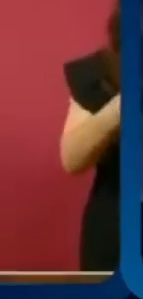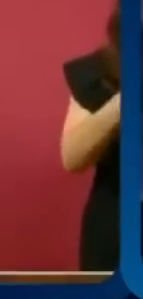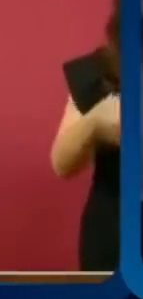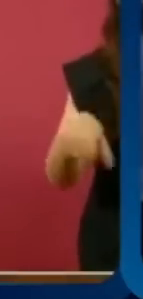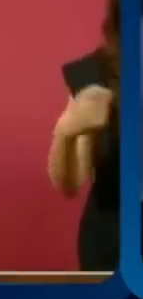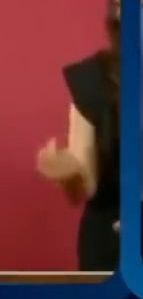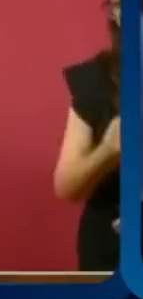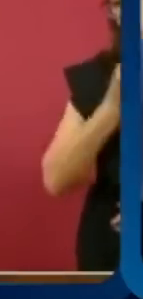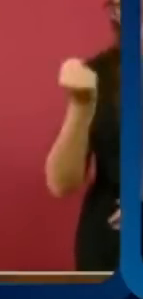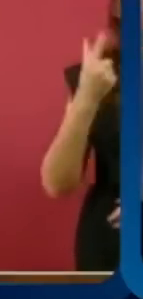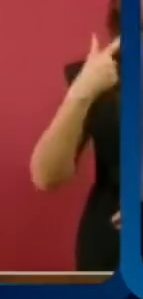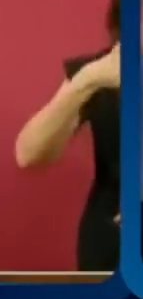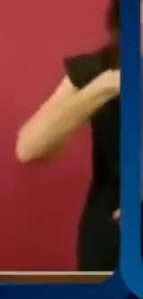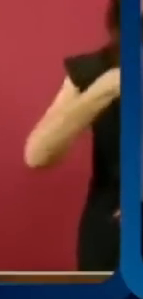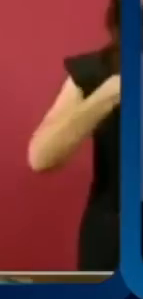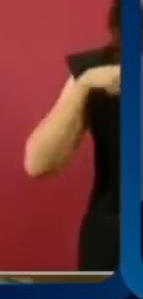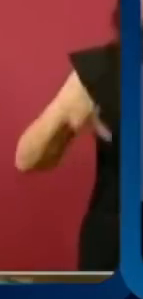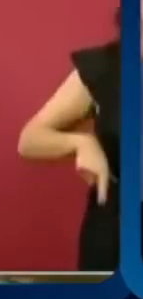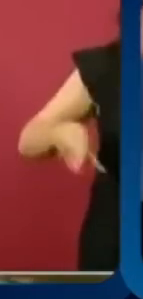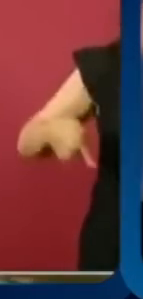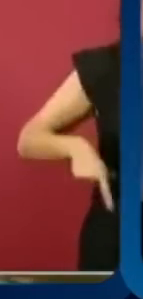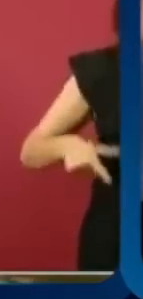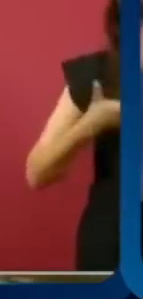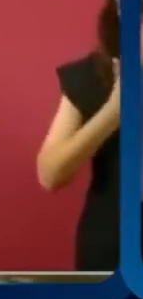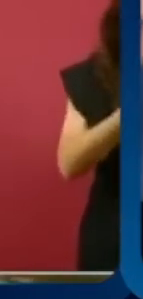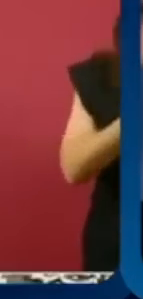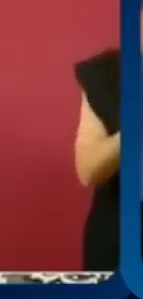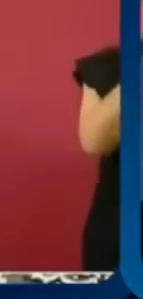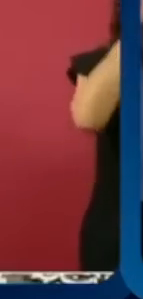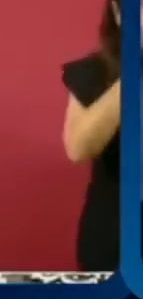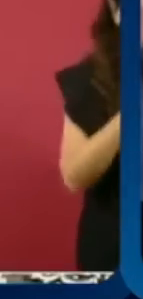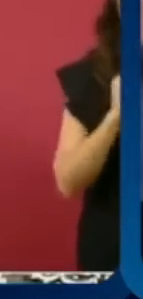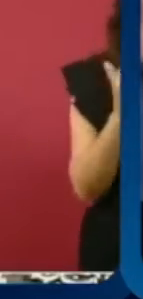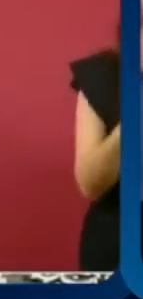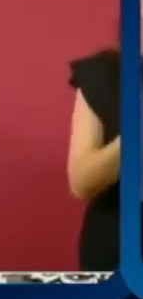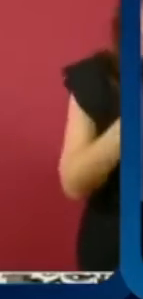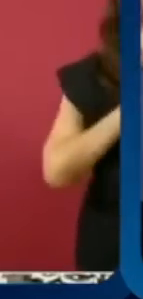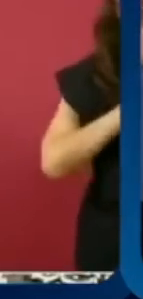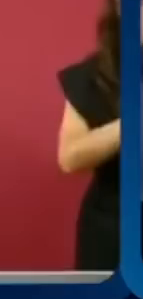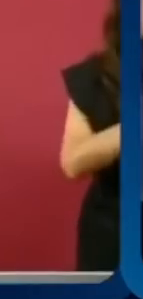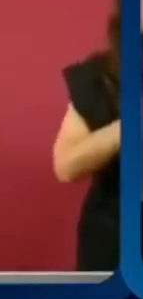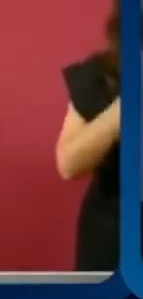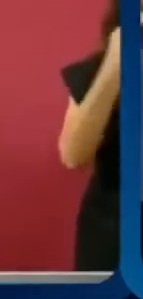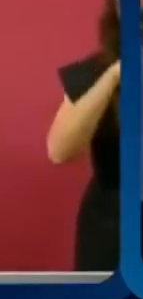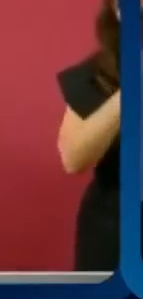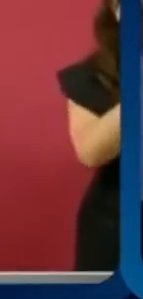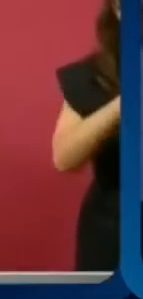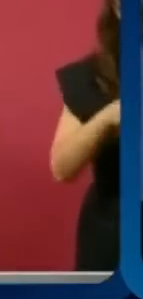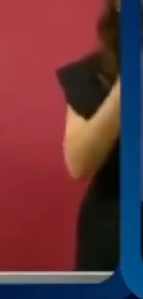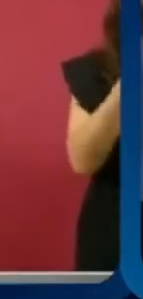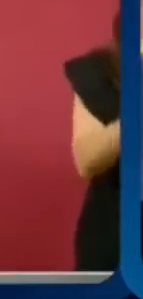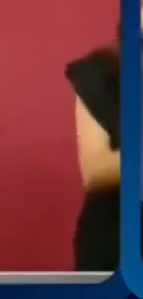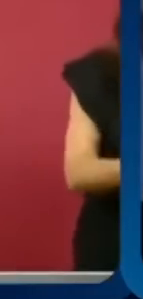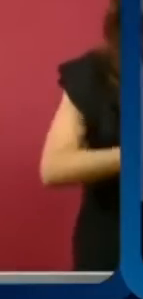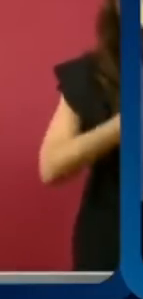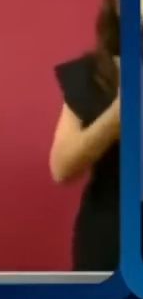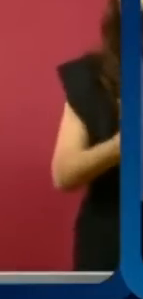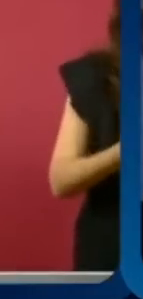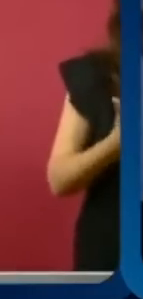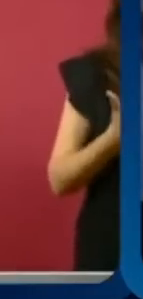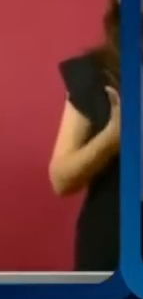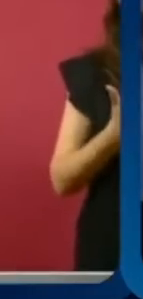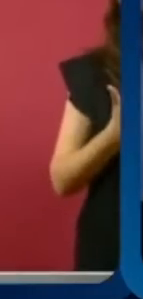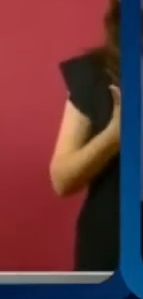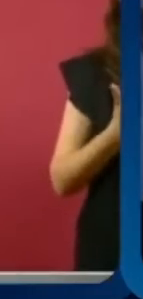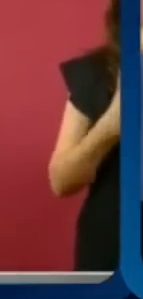donde se encuentra el canal, es donde más desigualdad hay en este país conocido como Panamá. Pues bueno, de esto y más